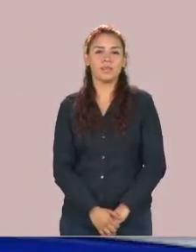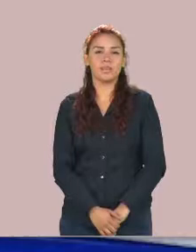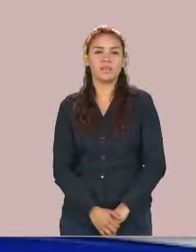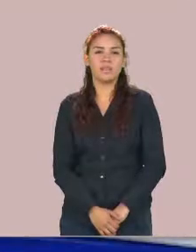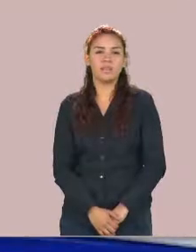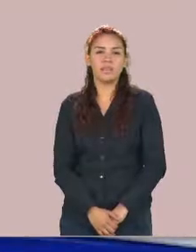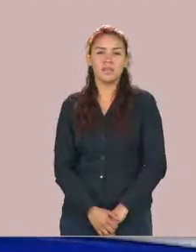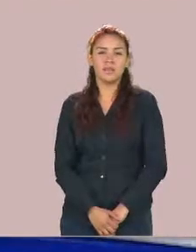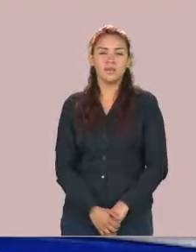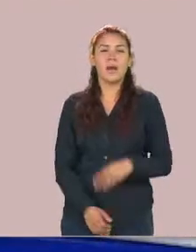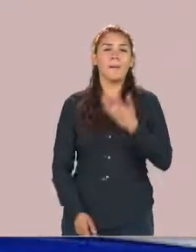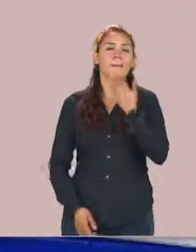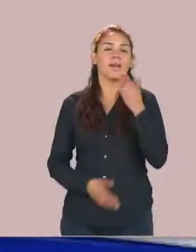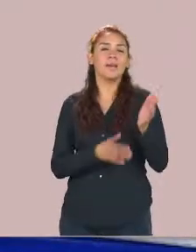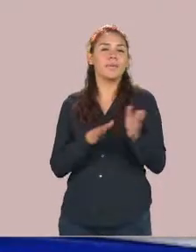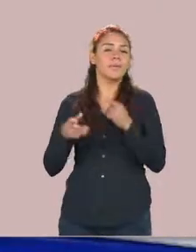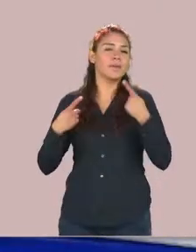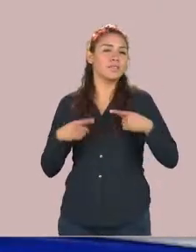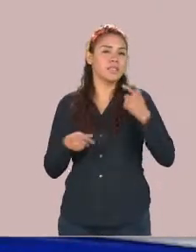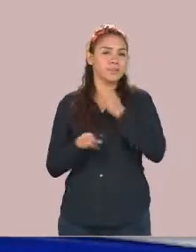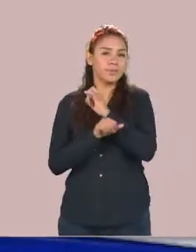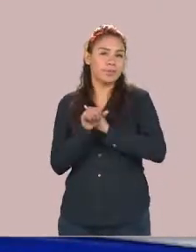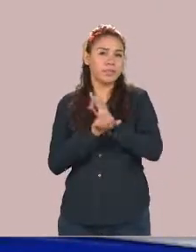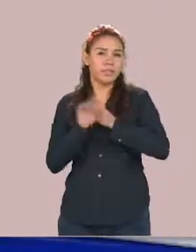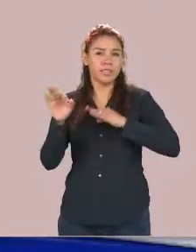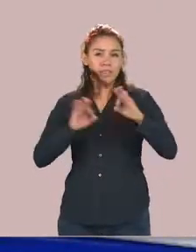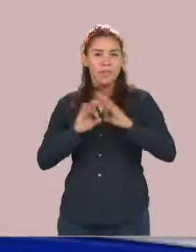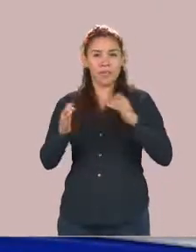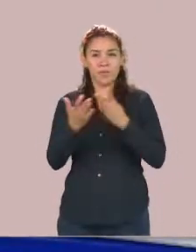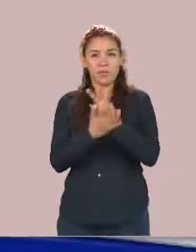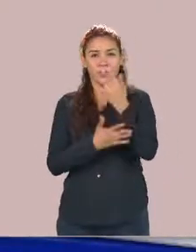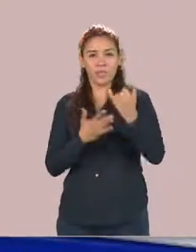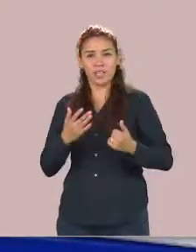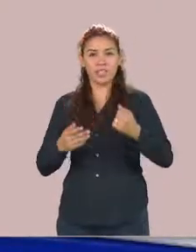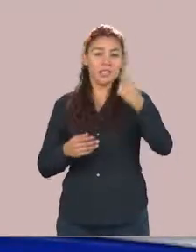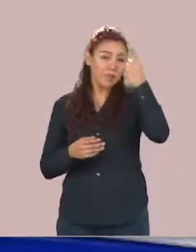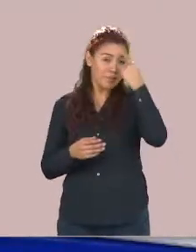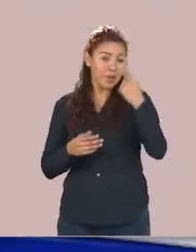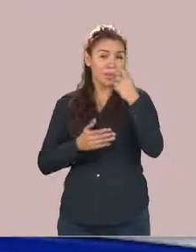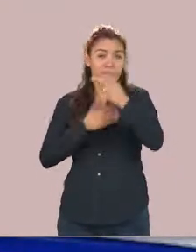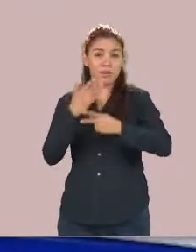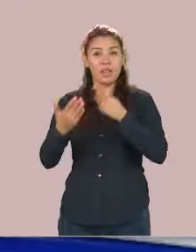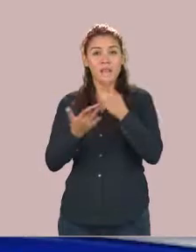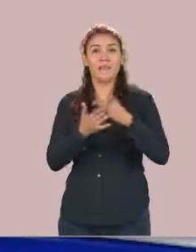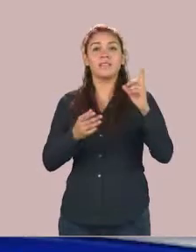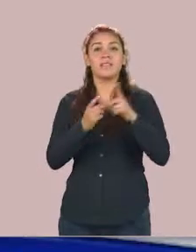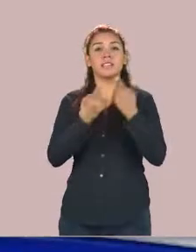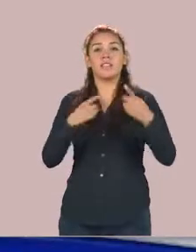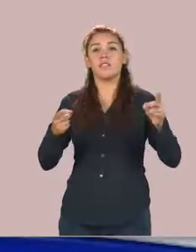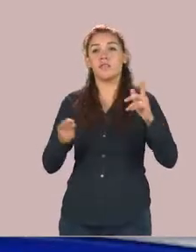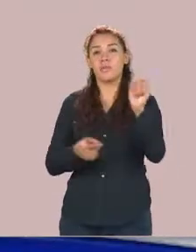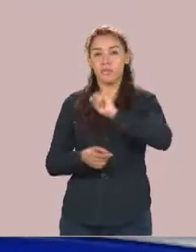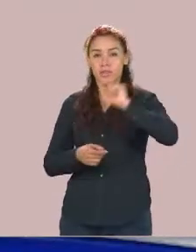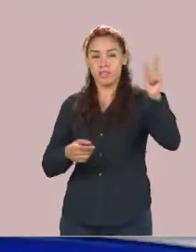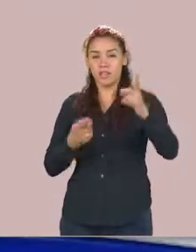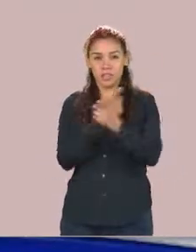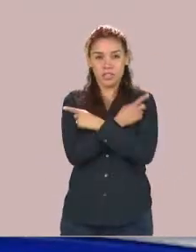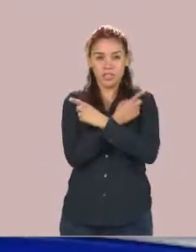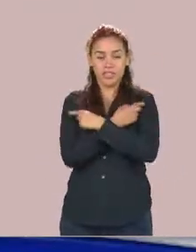Bien, un investigador de la UAT trabaja en un proyecto reconocido por el Programa para el Desarrollo Profesional Docente sobre factores